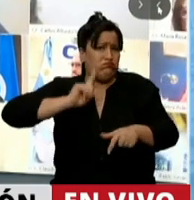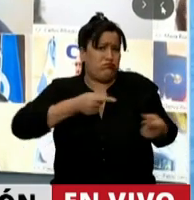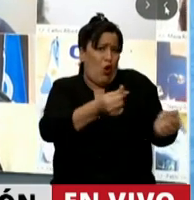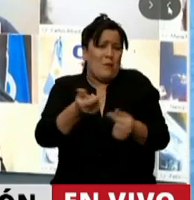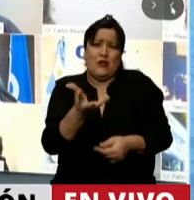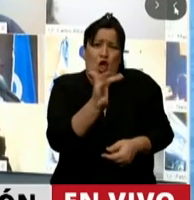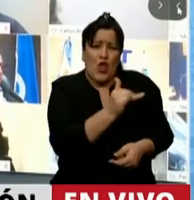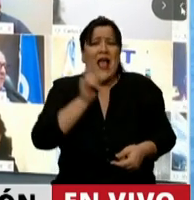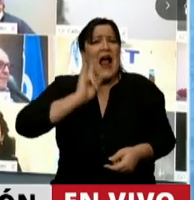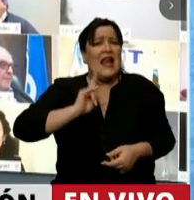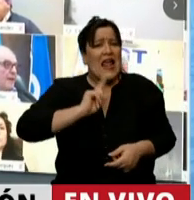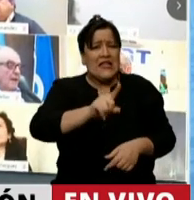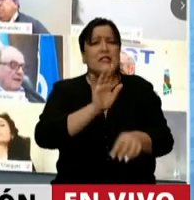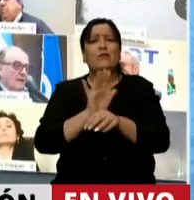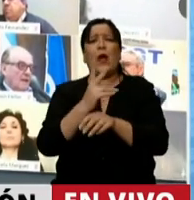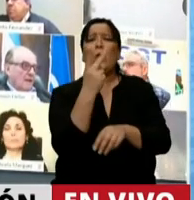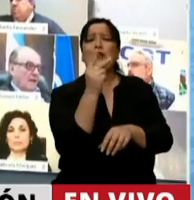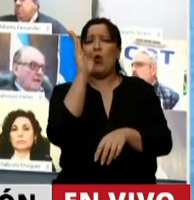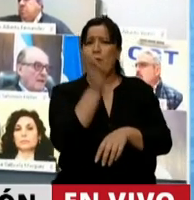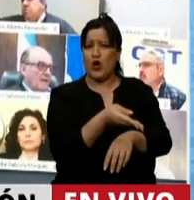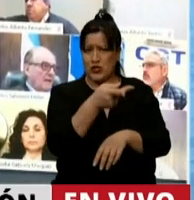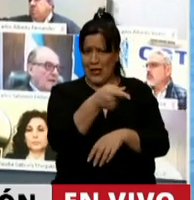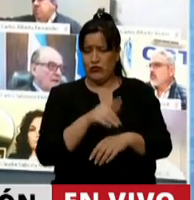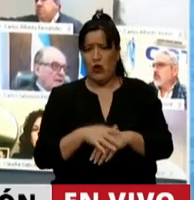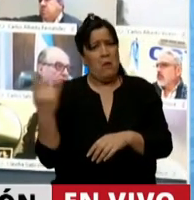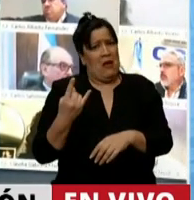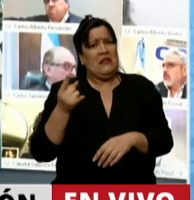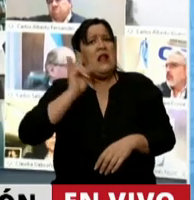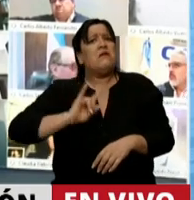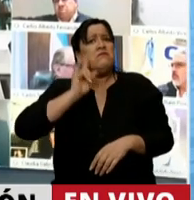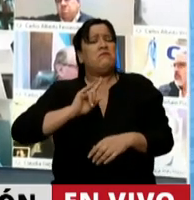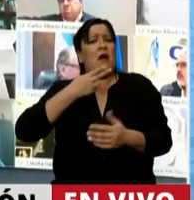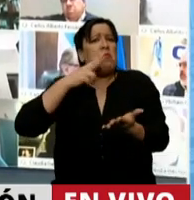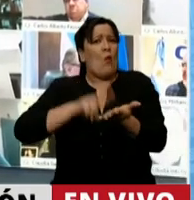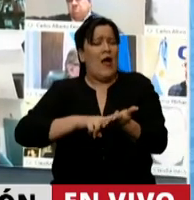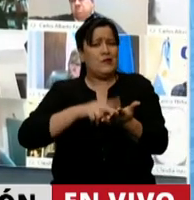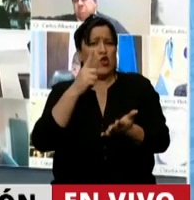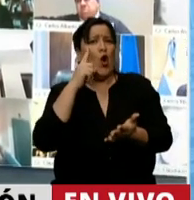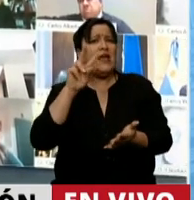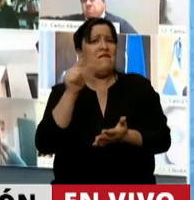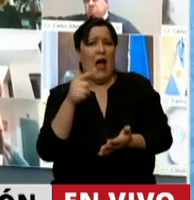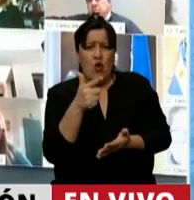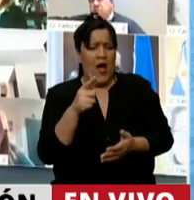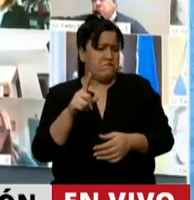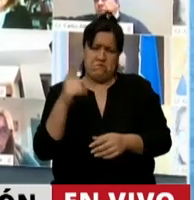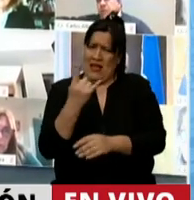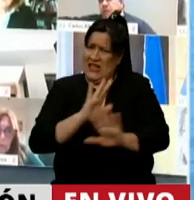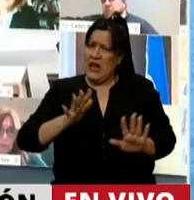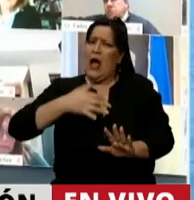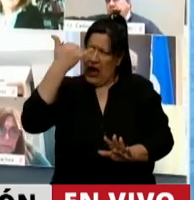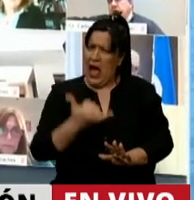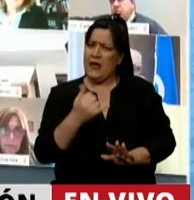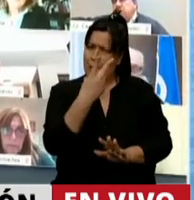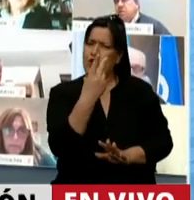cotidiano, es una leche que paga el 21%. Es mentira que es una leche que no paga IVA. Lo que estamos haciendo ahora es